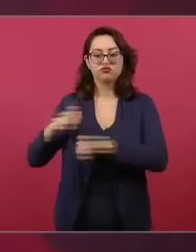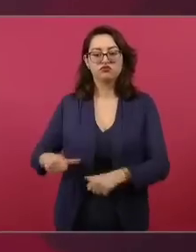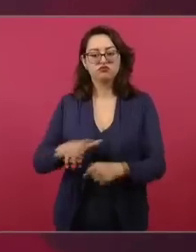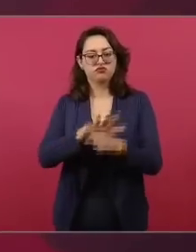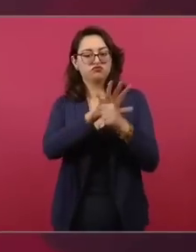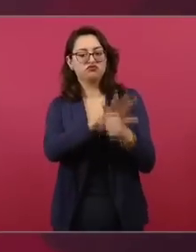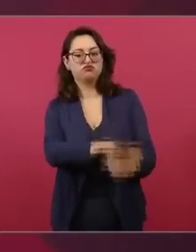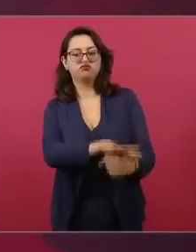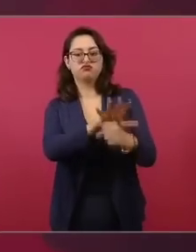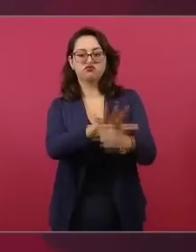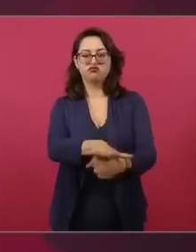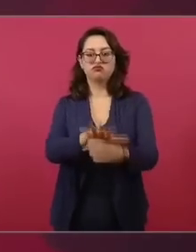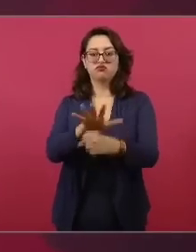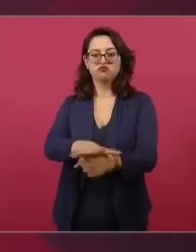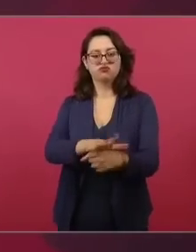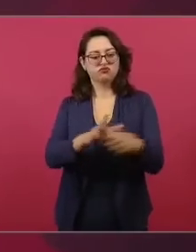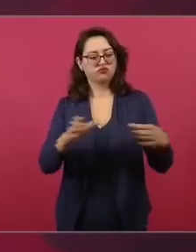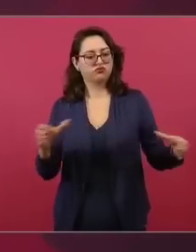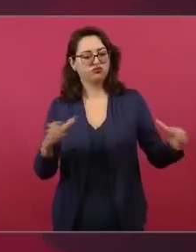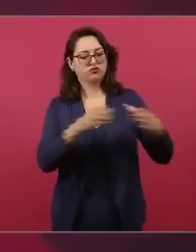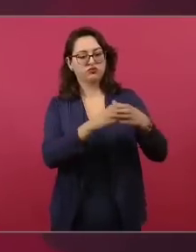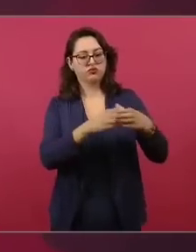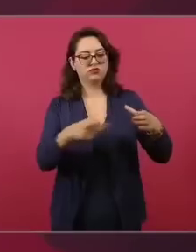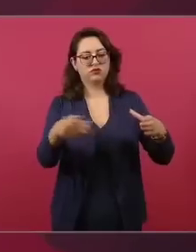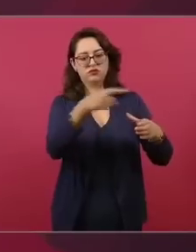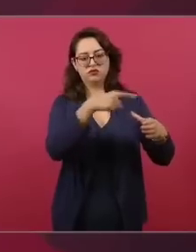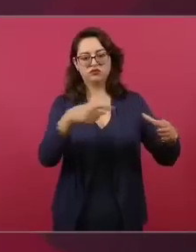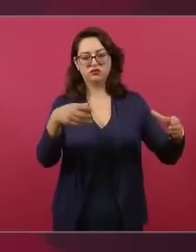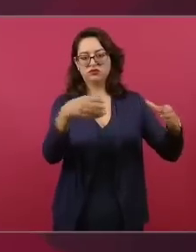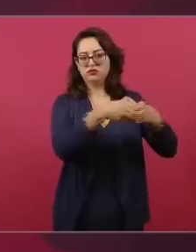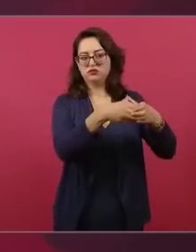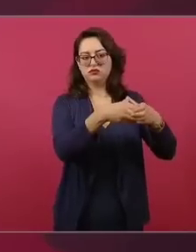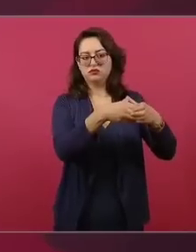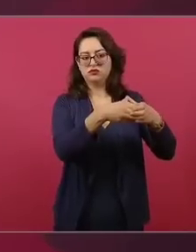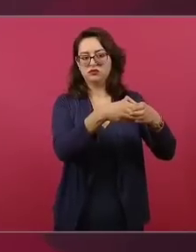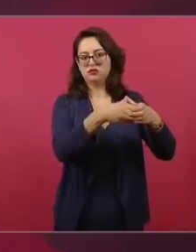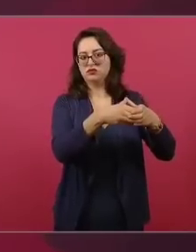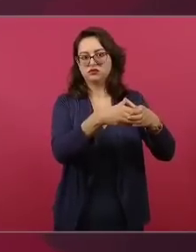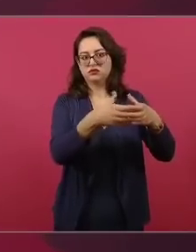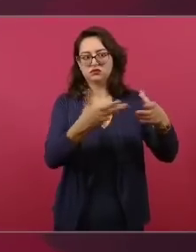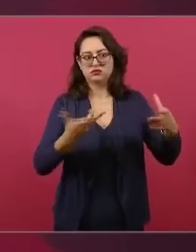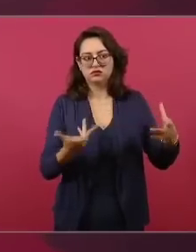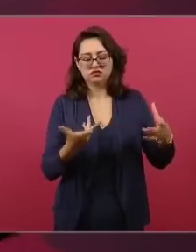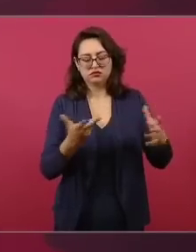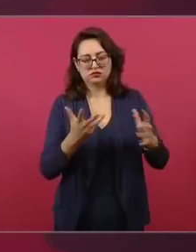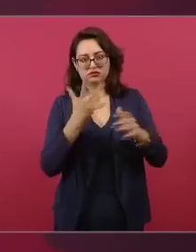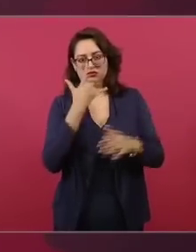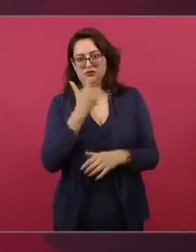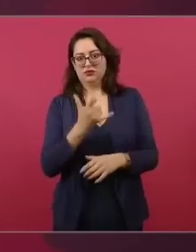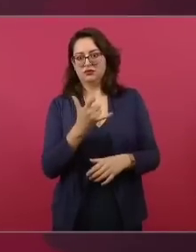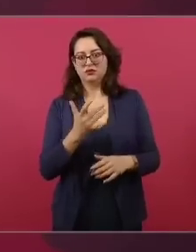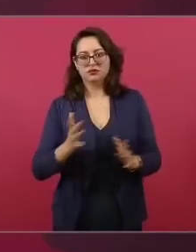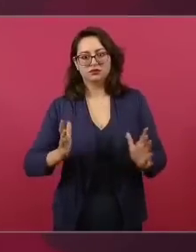masacote que no se había visto